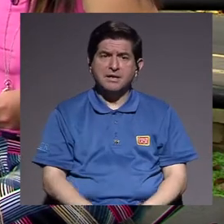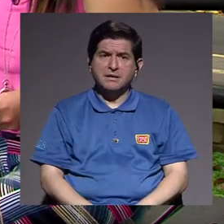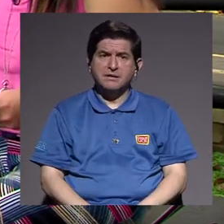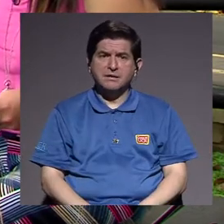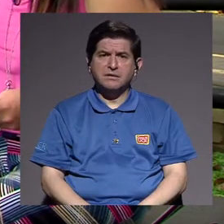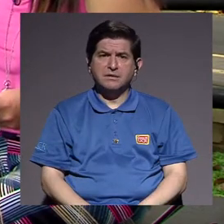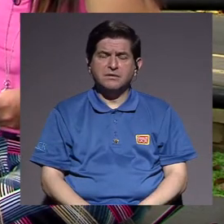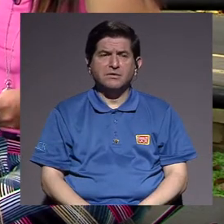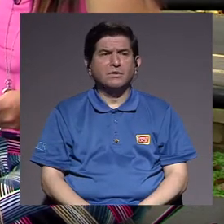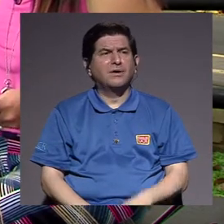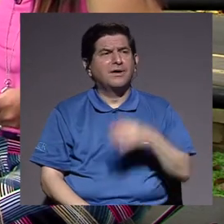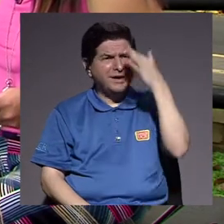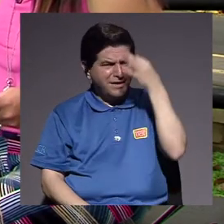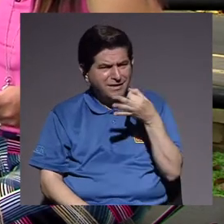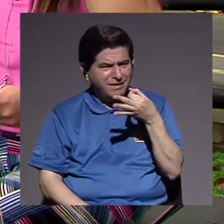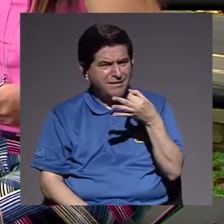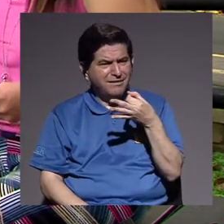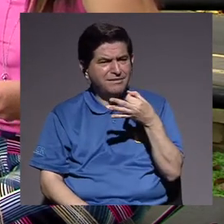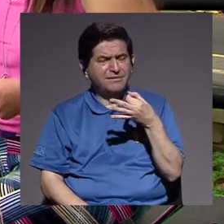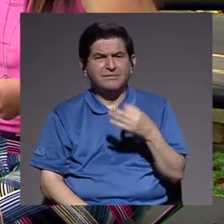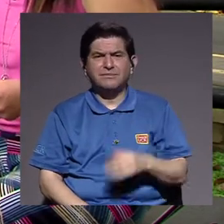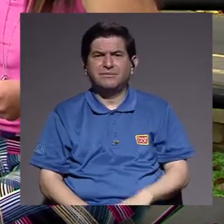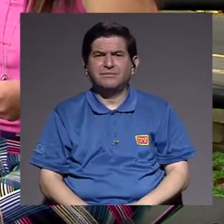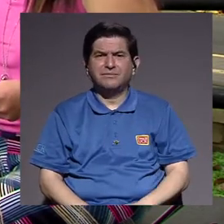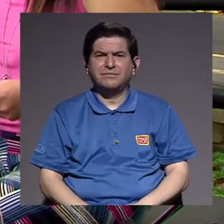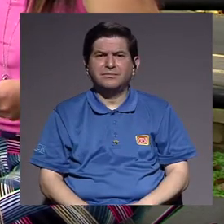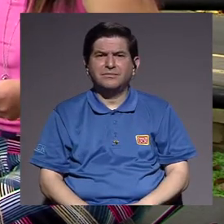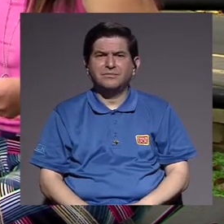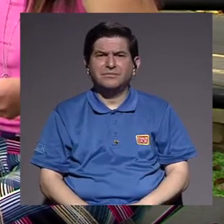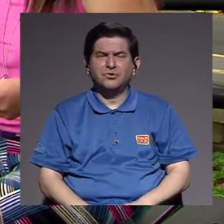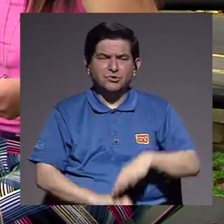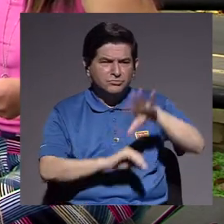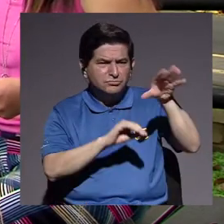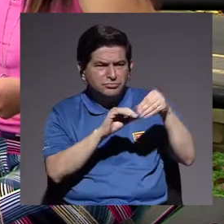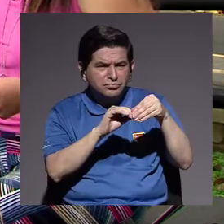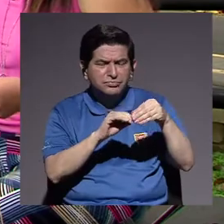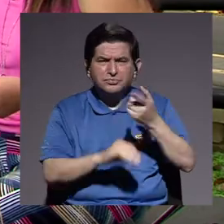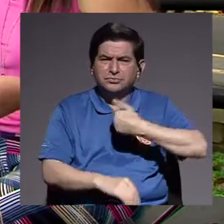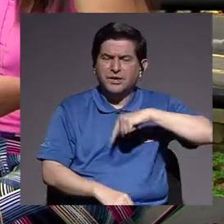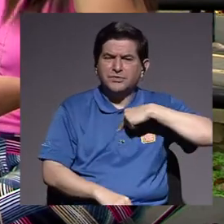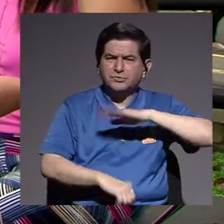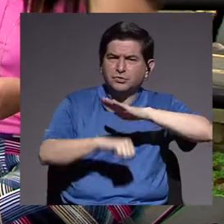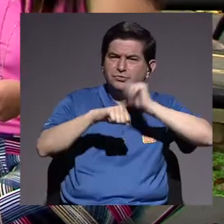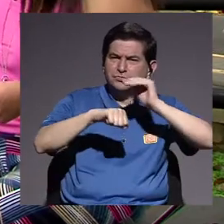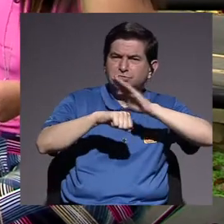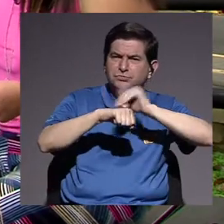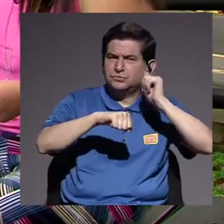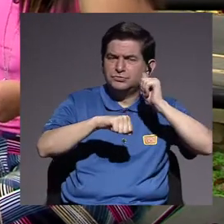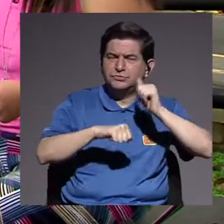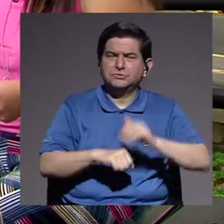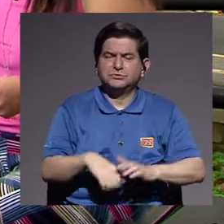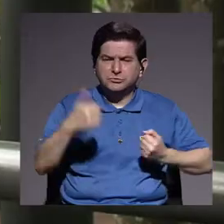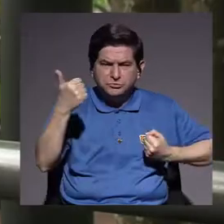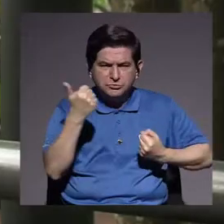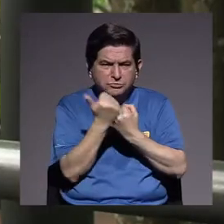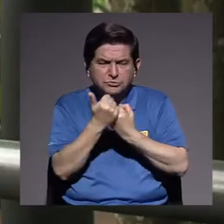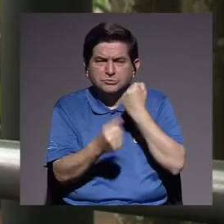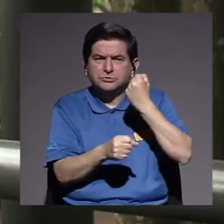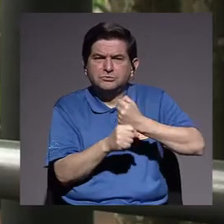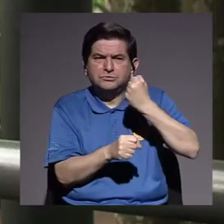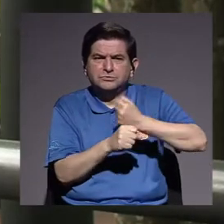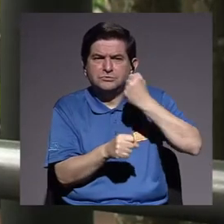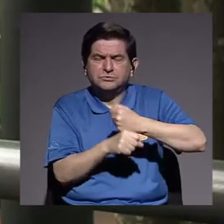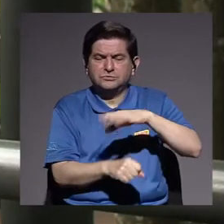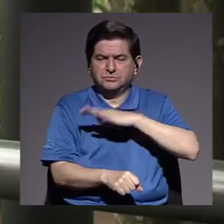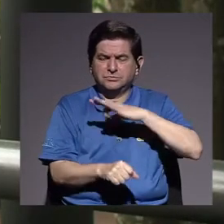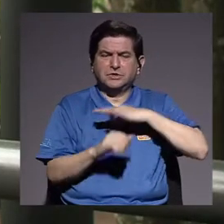que también nos hace tal vez como un llamado a reforzar o a